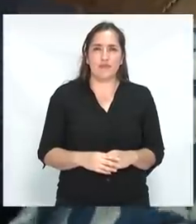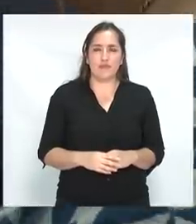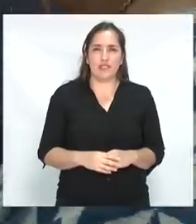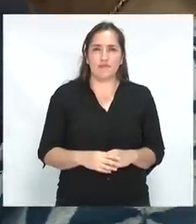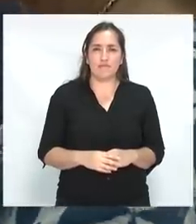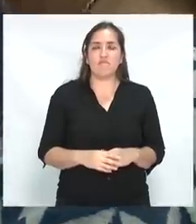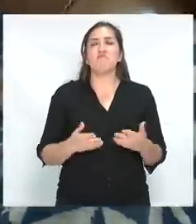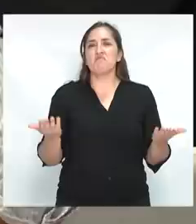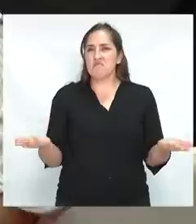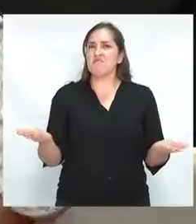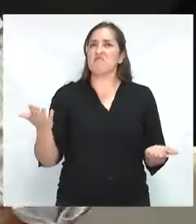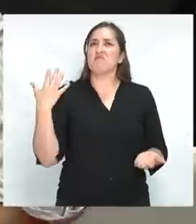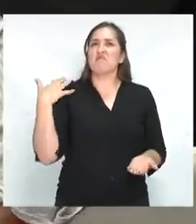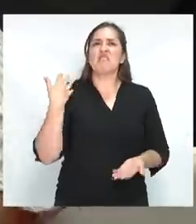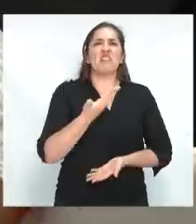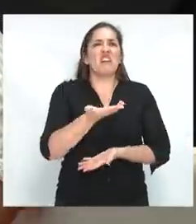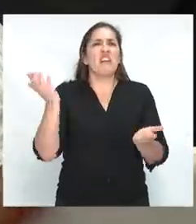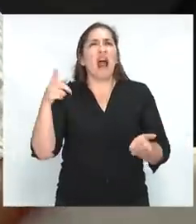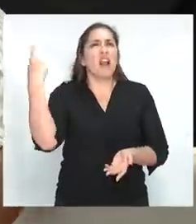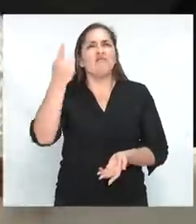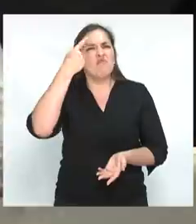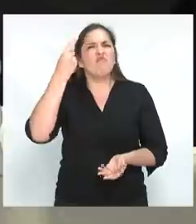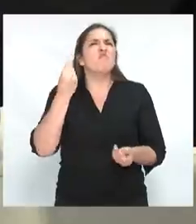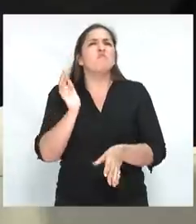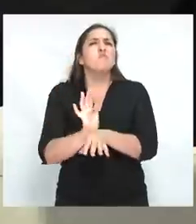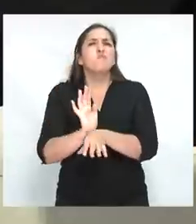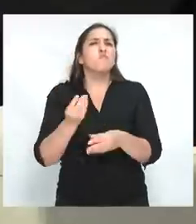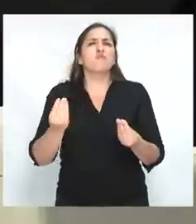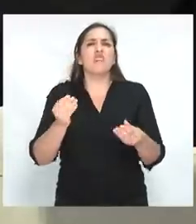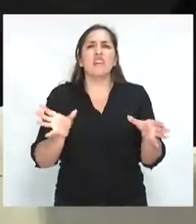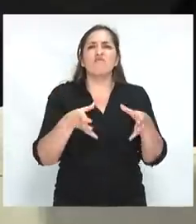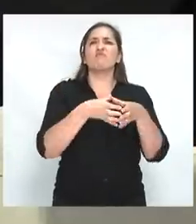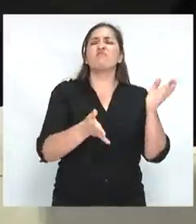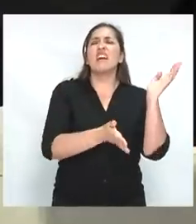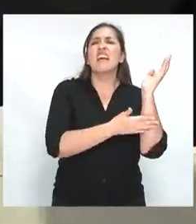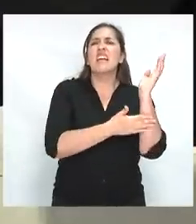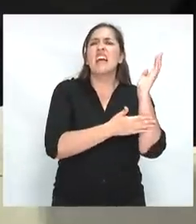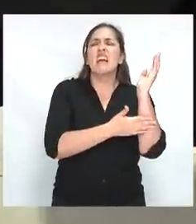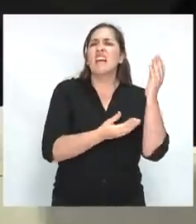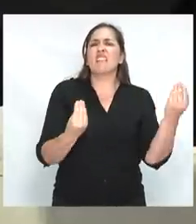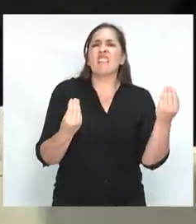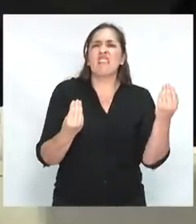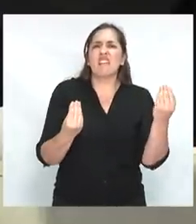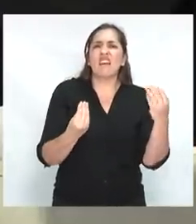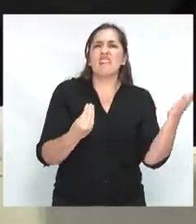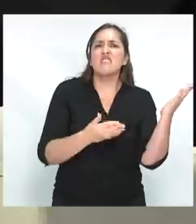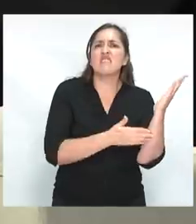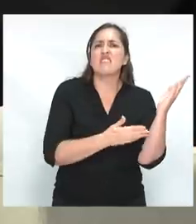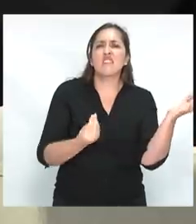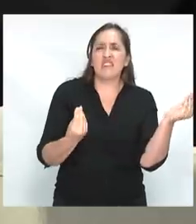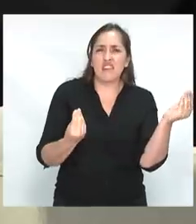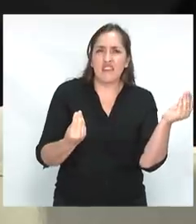En general, ¿qué hemos de llamar a la izquierda? De manera simple. Se llama